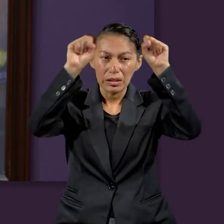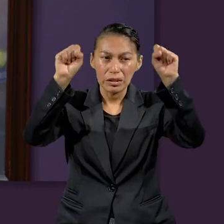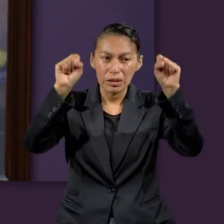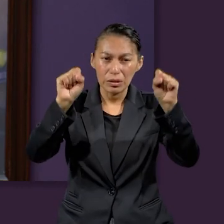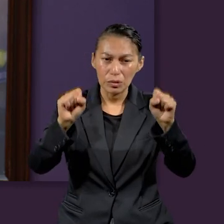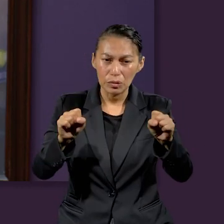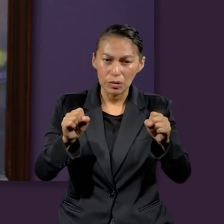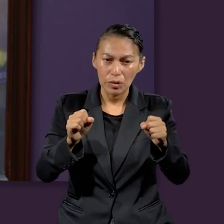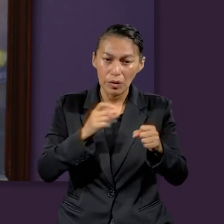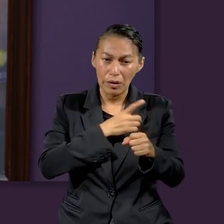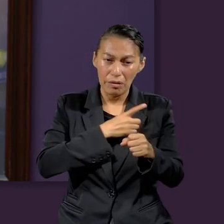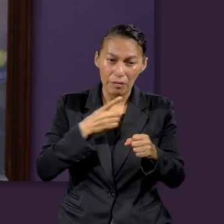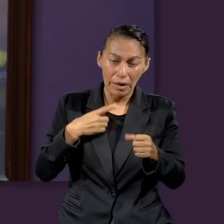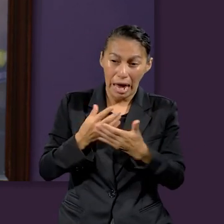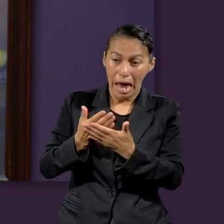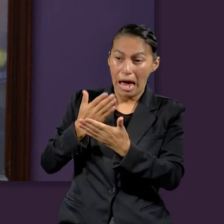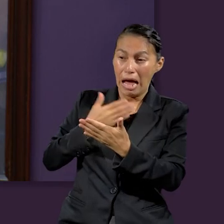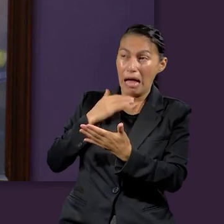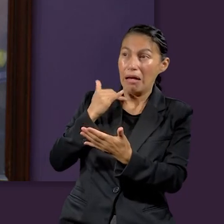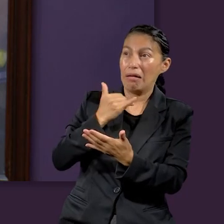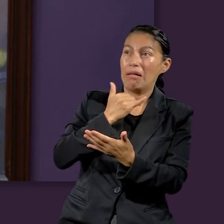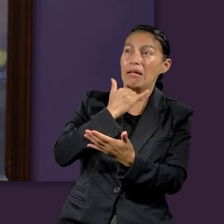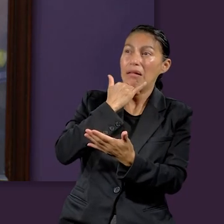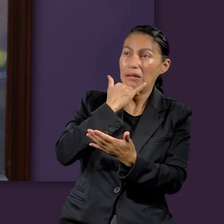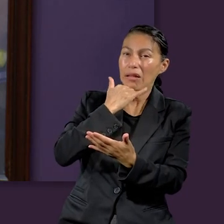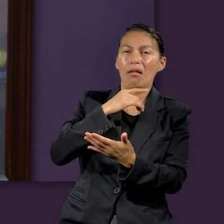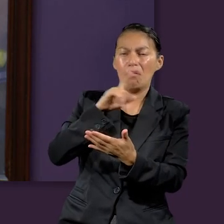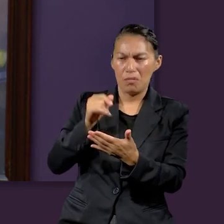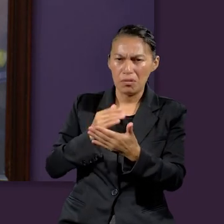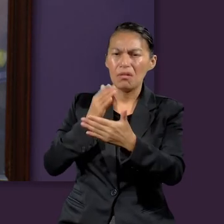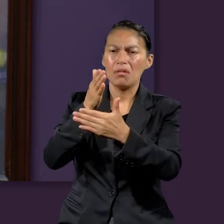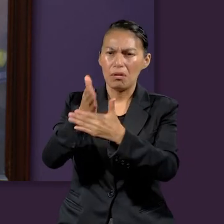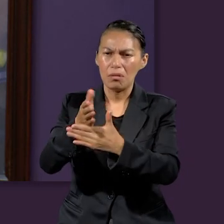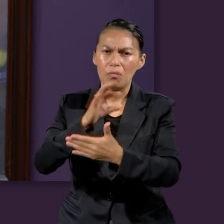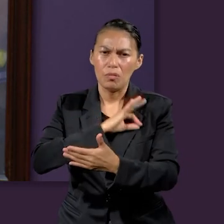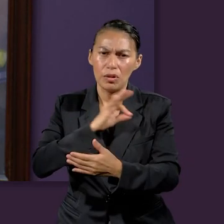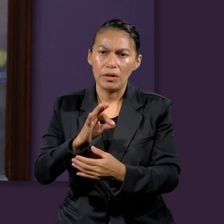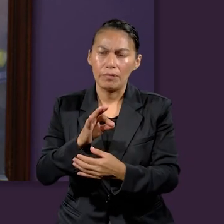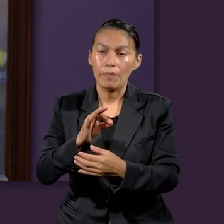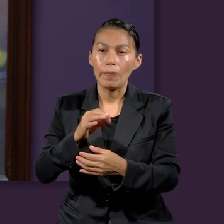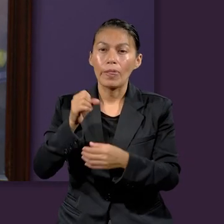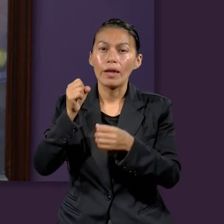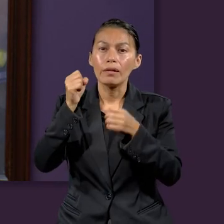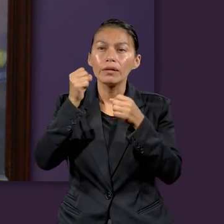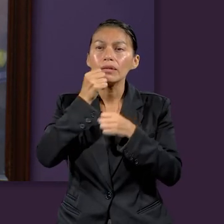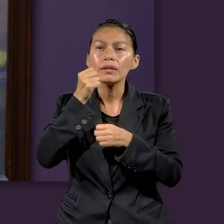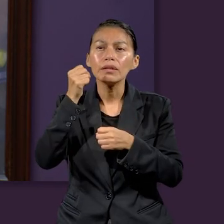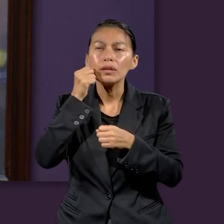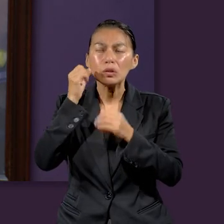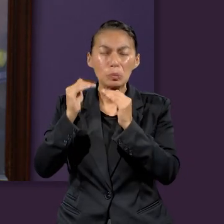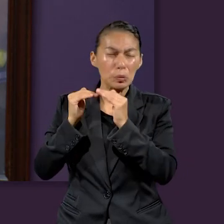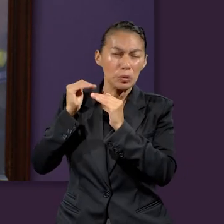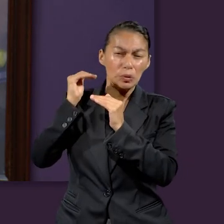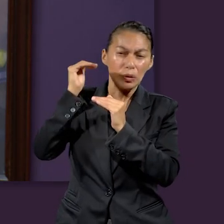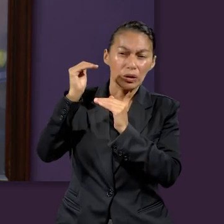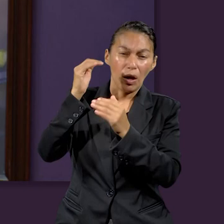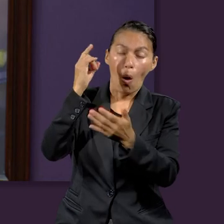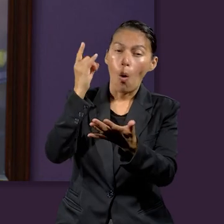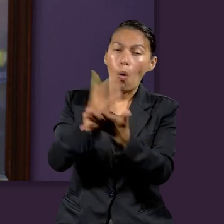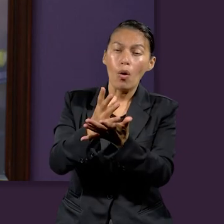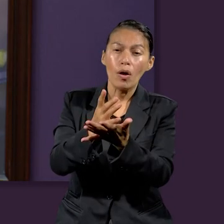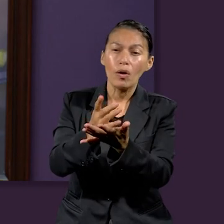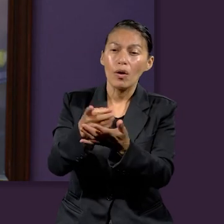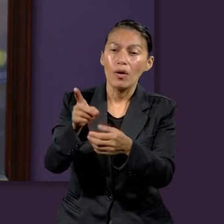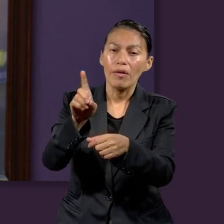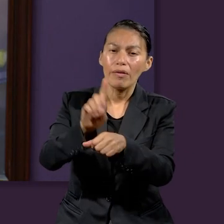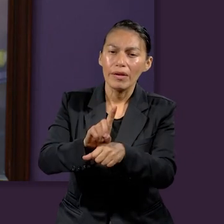lo que era la estructura, pues debían estar limpios. Y este era el único día donde el sumo sacerdote podía ingresar a la parte